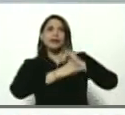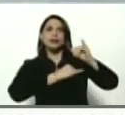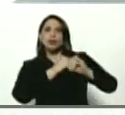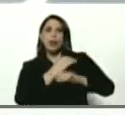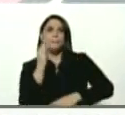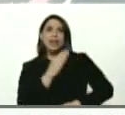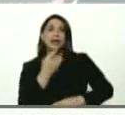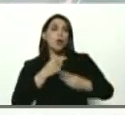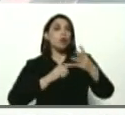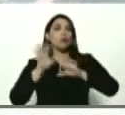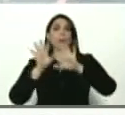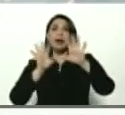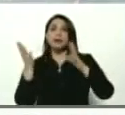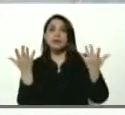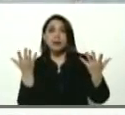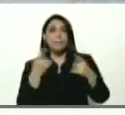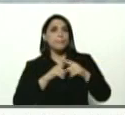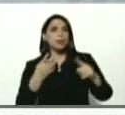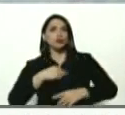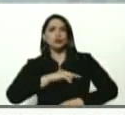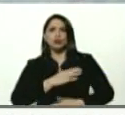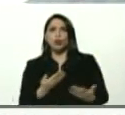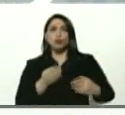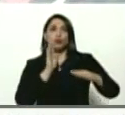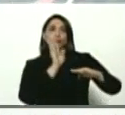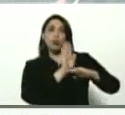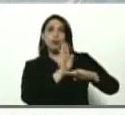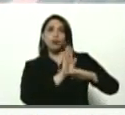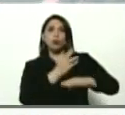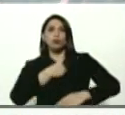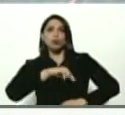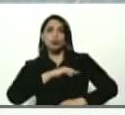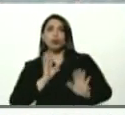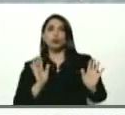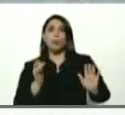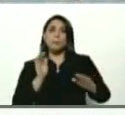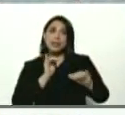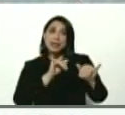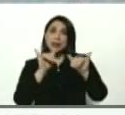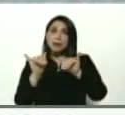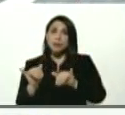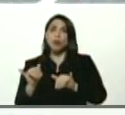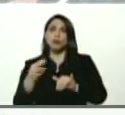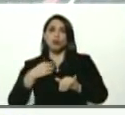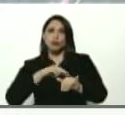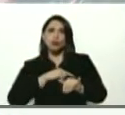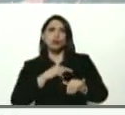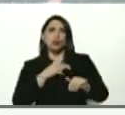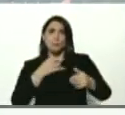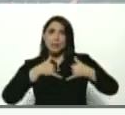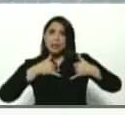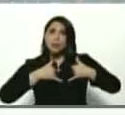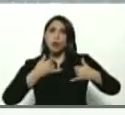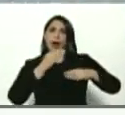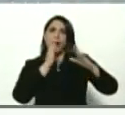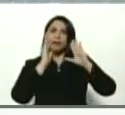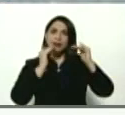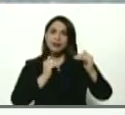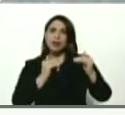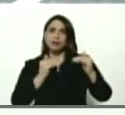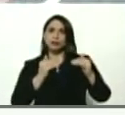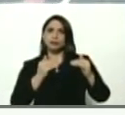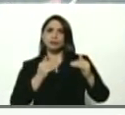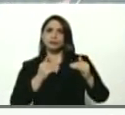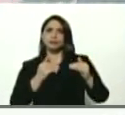que son de otros países, pero que los estamos cuidando nosotros, los estamos atendiendo nosotros. Y los casos